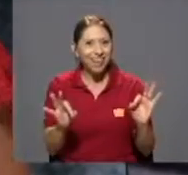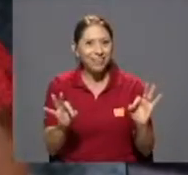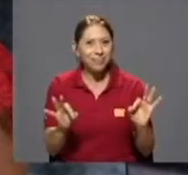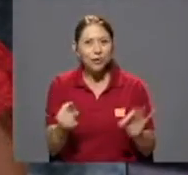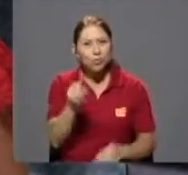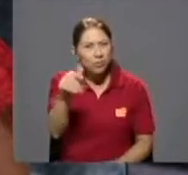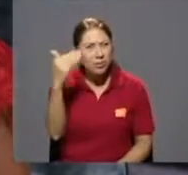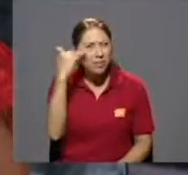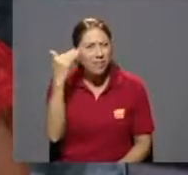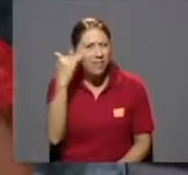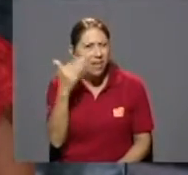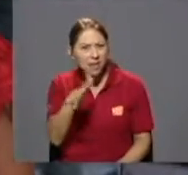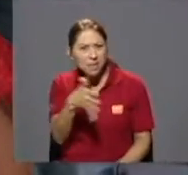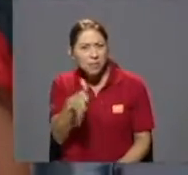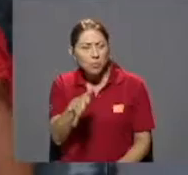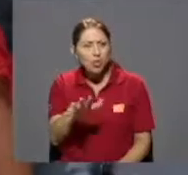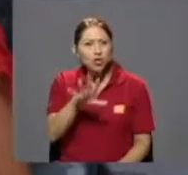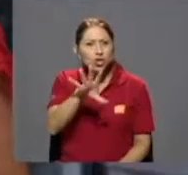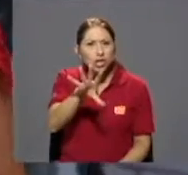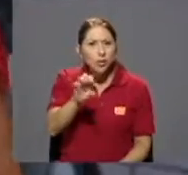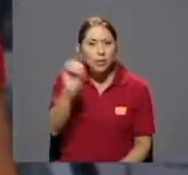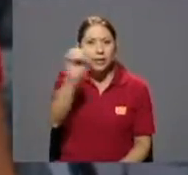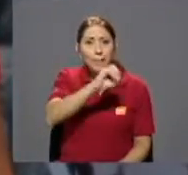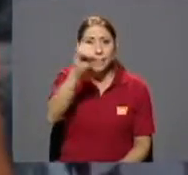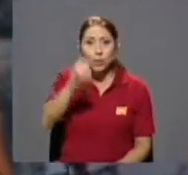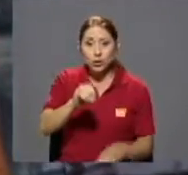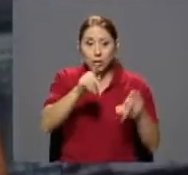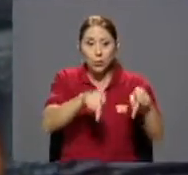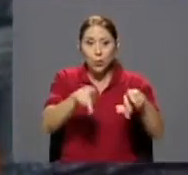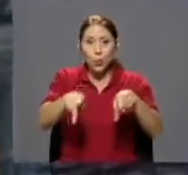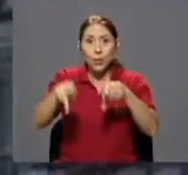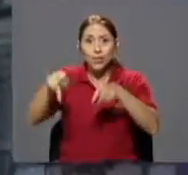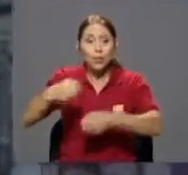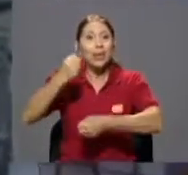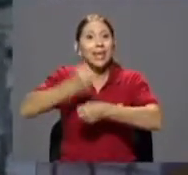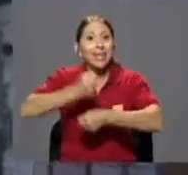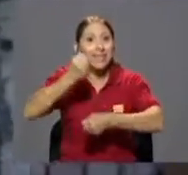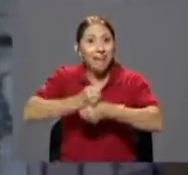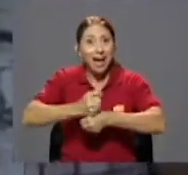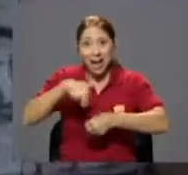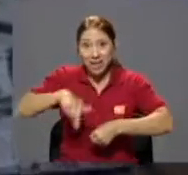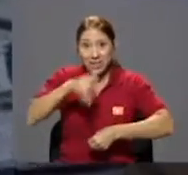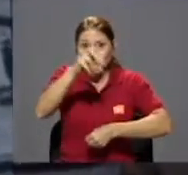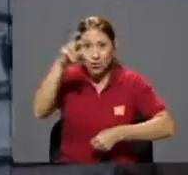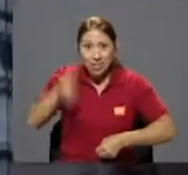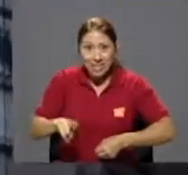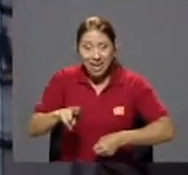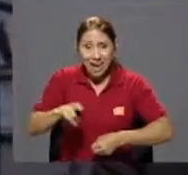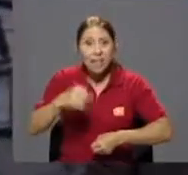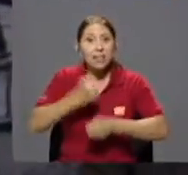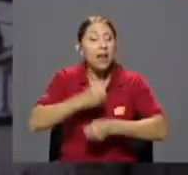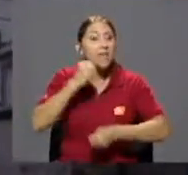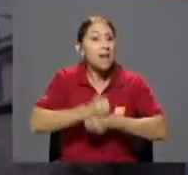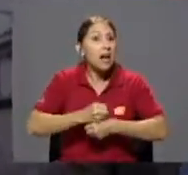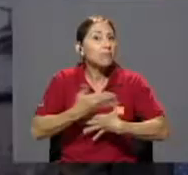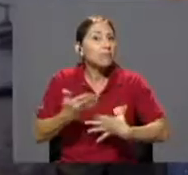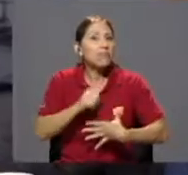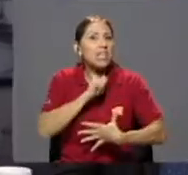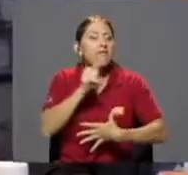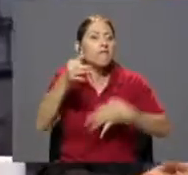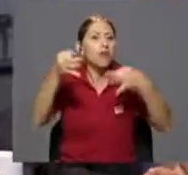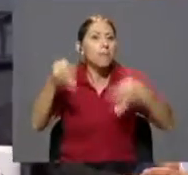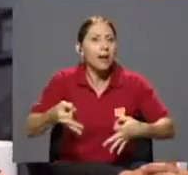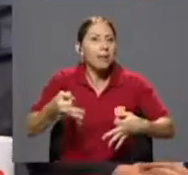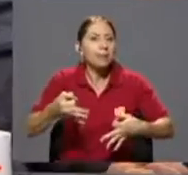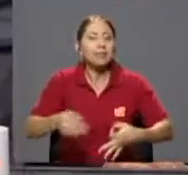Hola, tal? ¿Usted sabía que cerca del 50% de la población que trabaja en Costa Rica lo hace en empleos